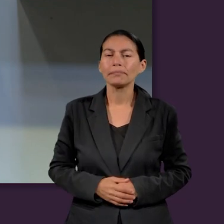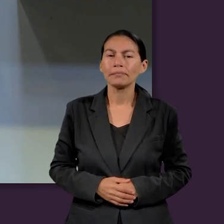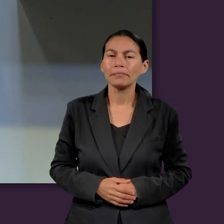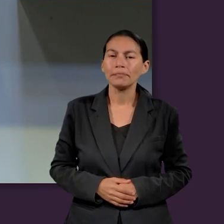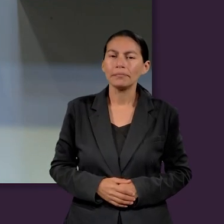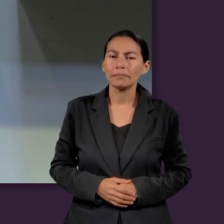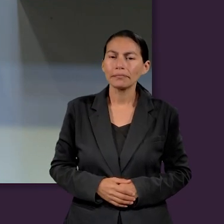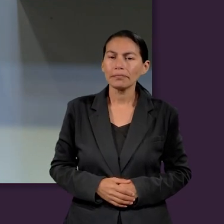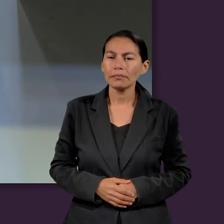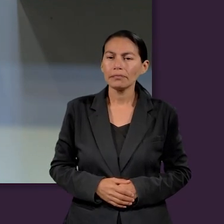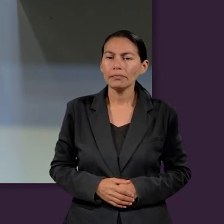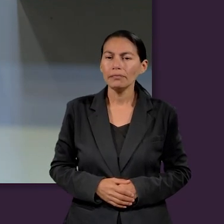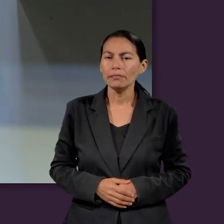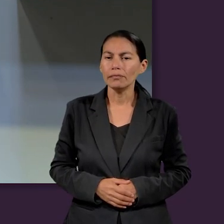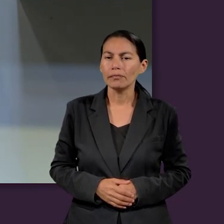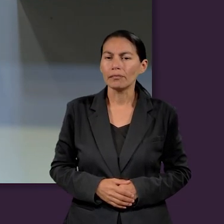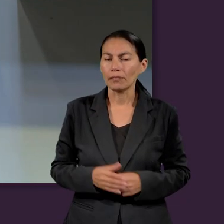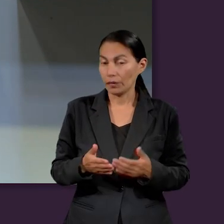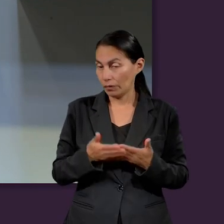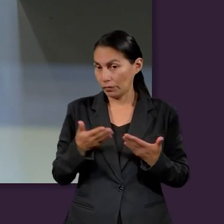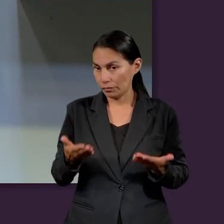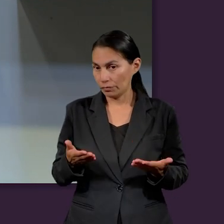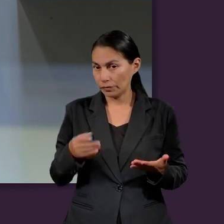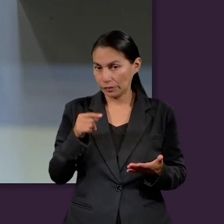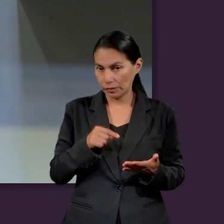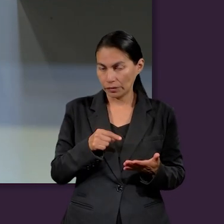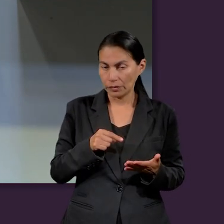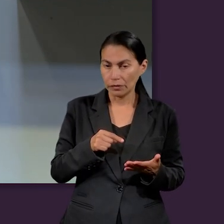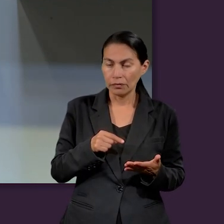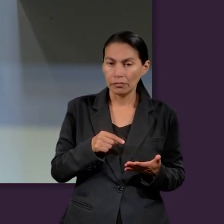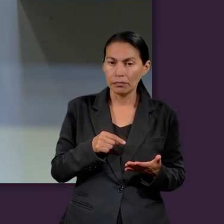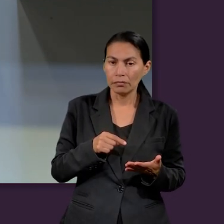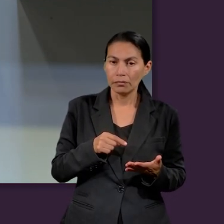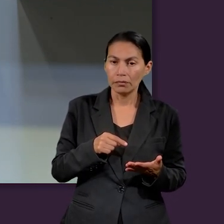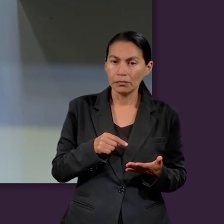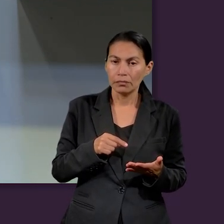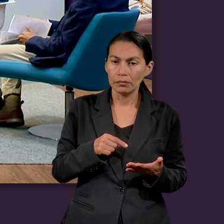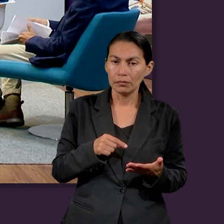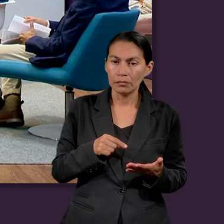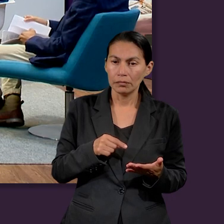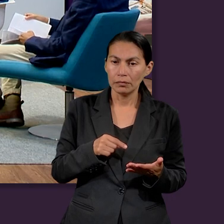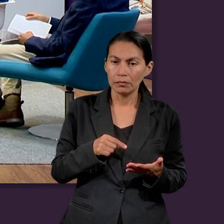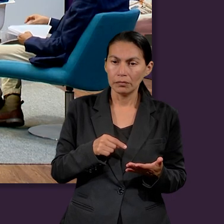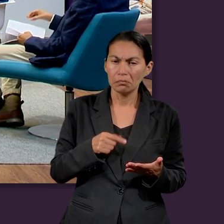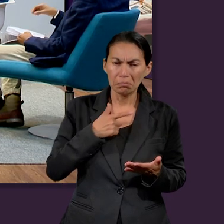buscar que se logre en nuestras vidas. Muy bien.